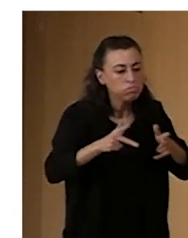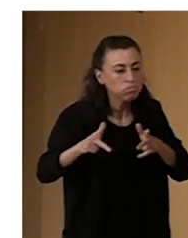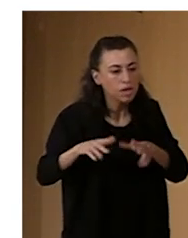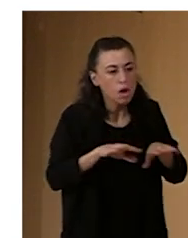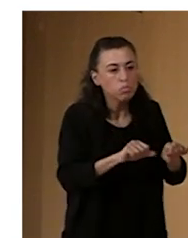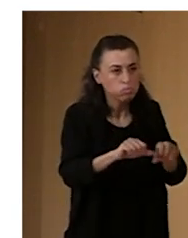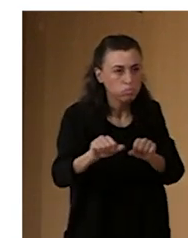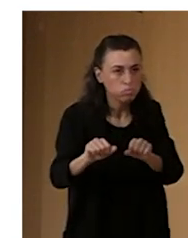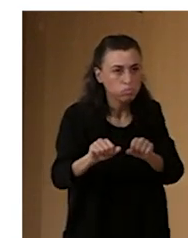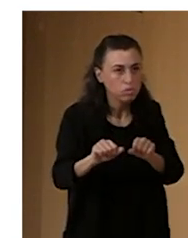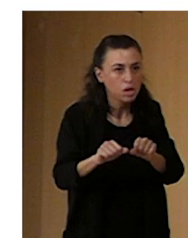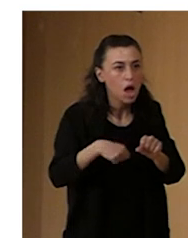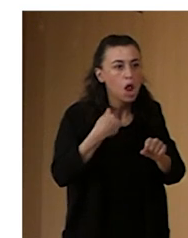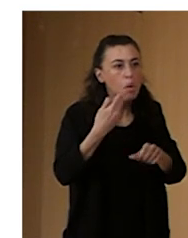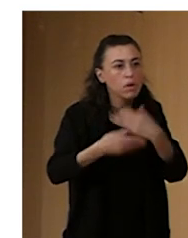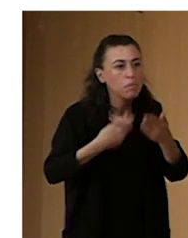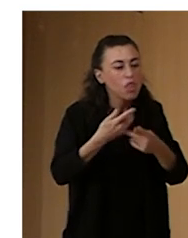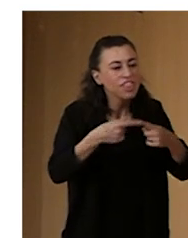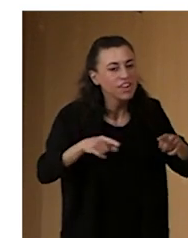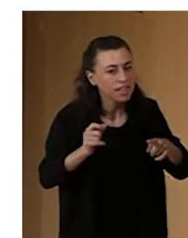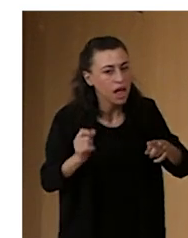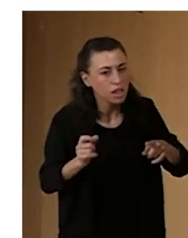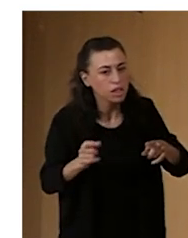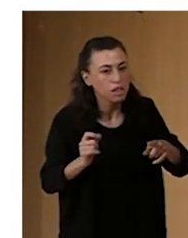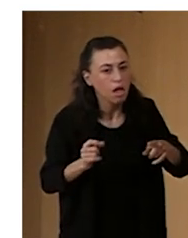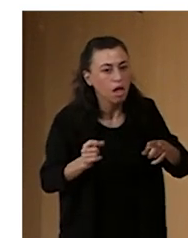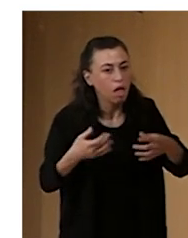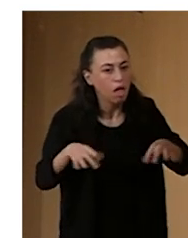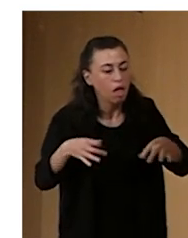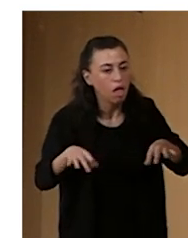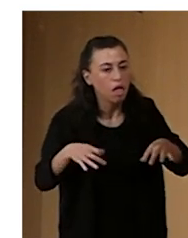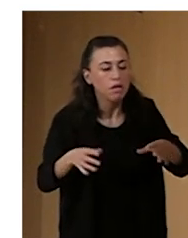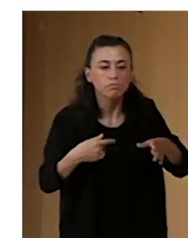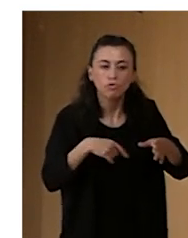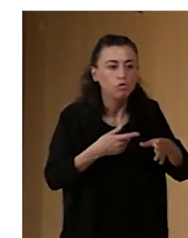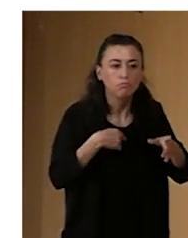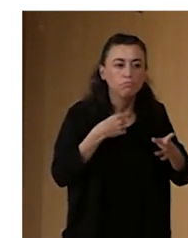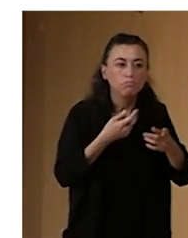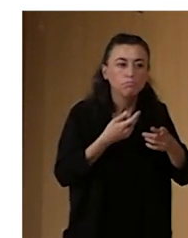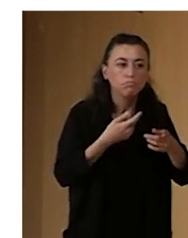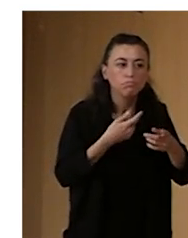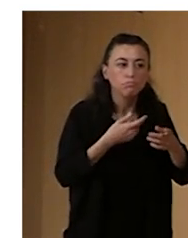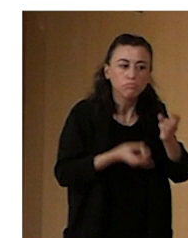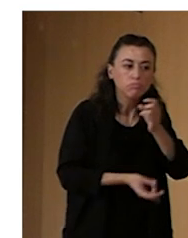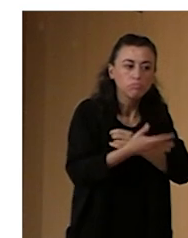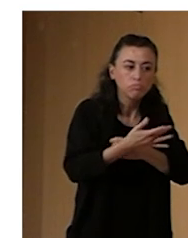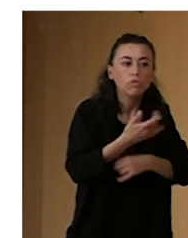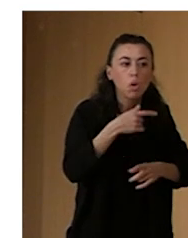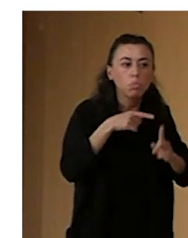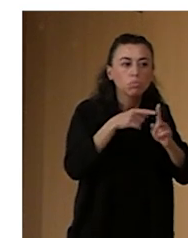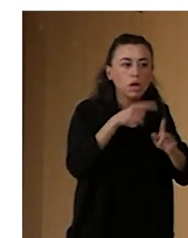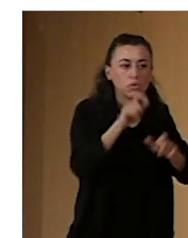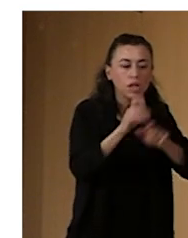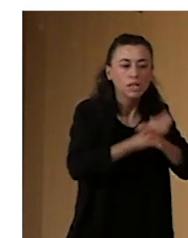habilitemos procedimientos diferentes a los habituales para que las personas con discapacidad puedan, pues eso, tener ese acceso realmente,